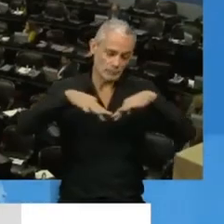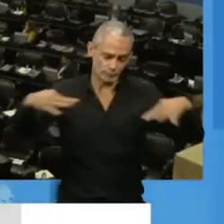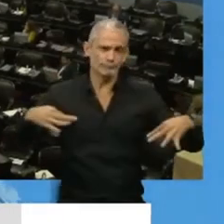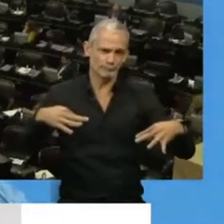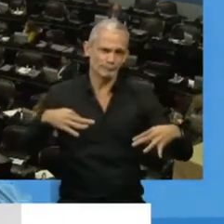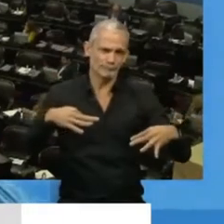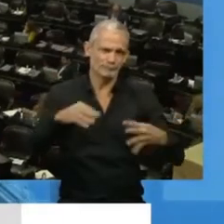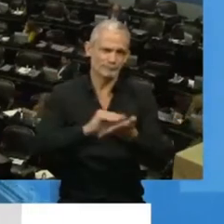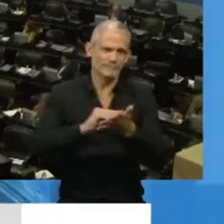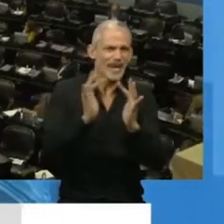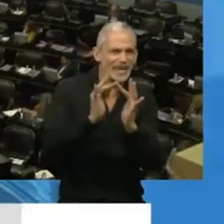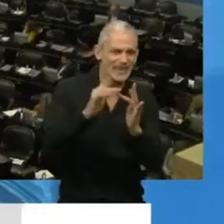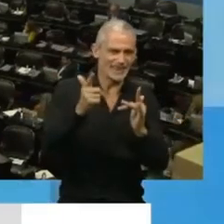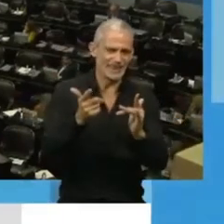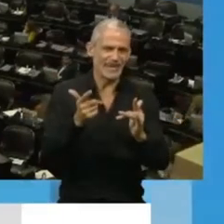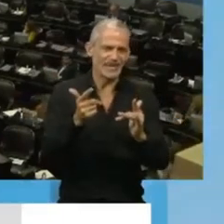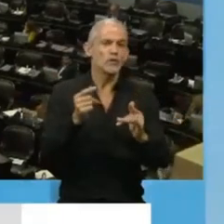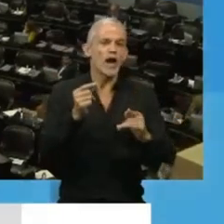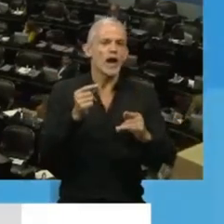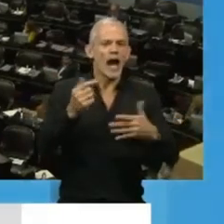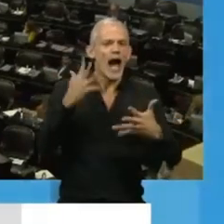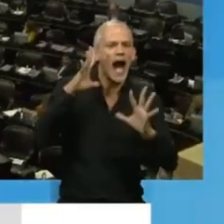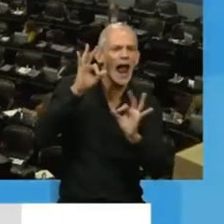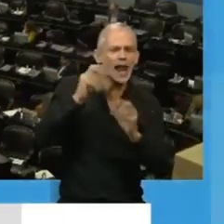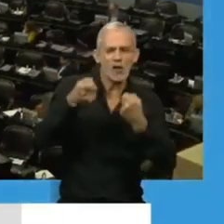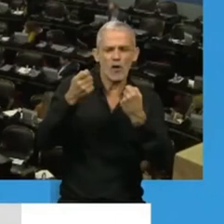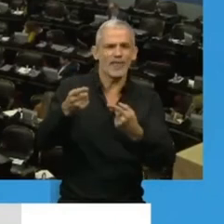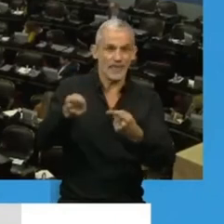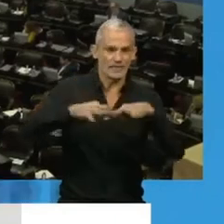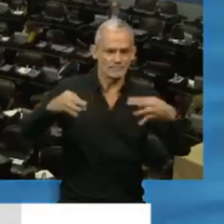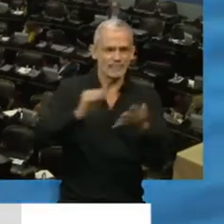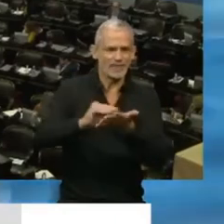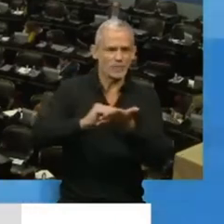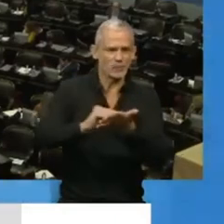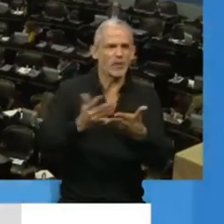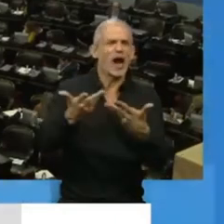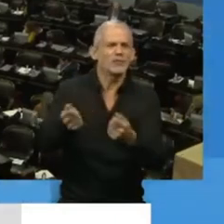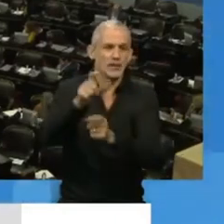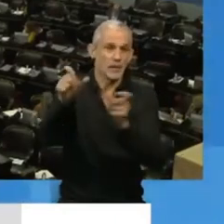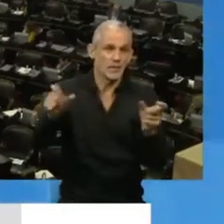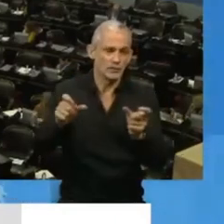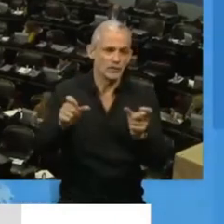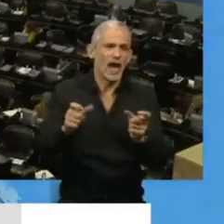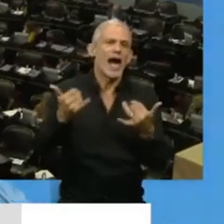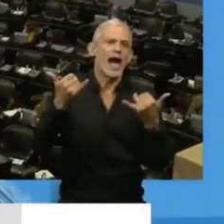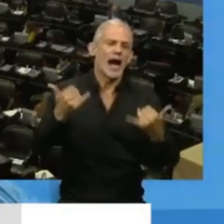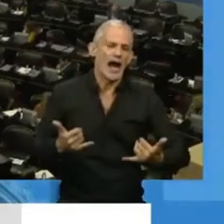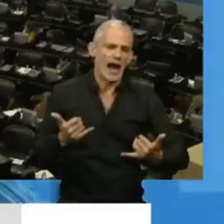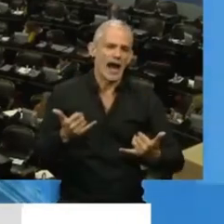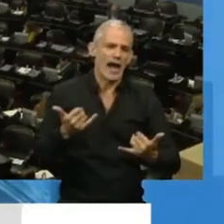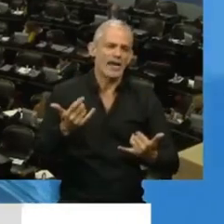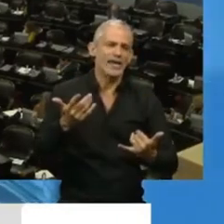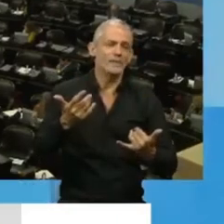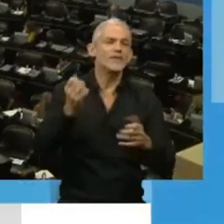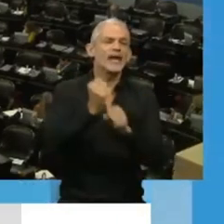a su vez queremos hacerlo en una acción concreta y un aporte desde la Cámara en que los trabajadores perciban las